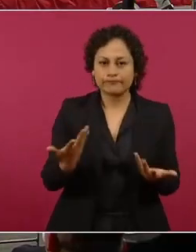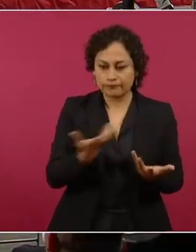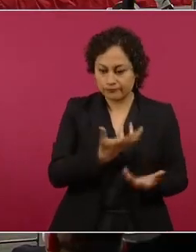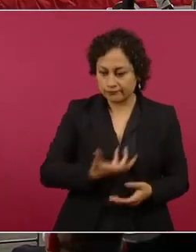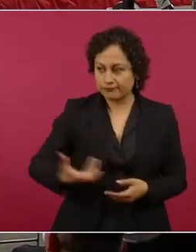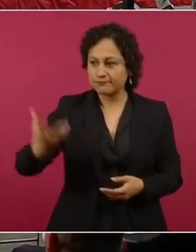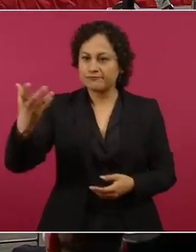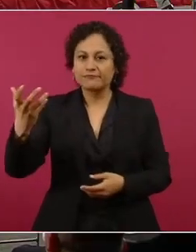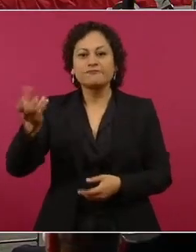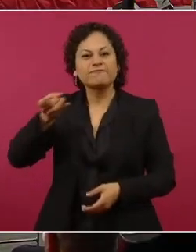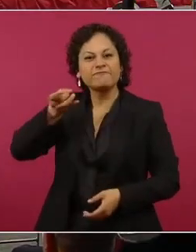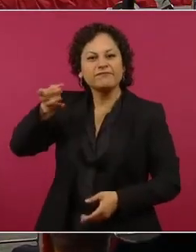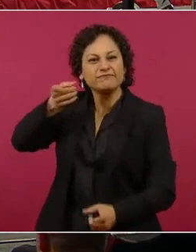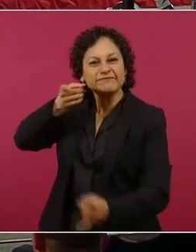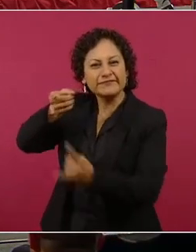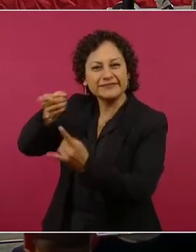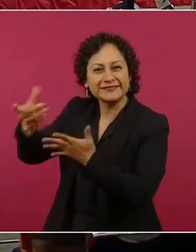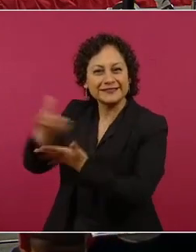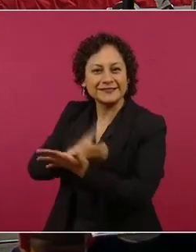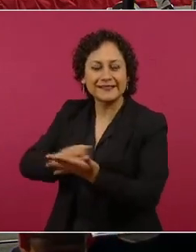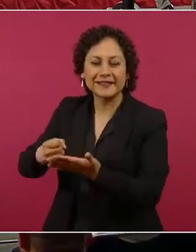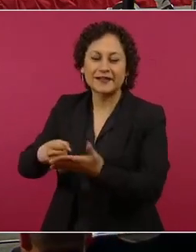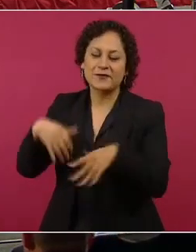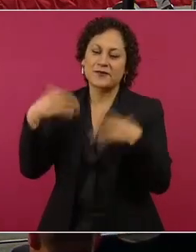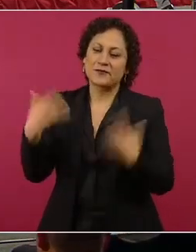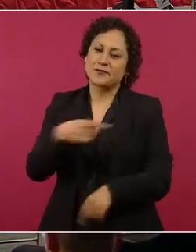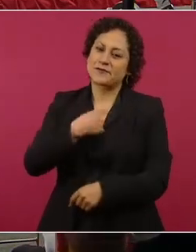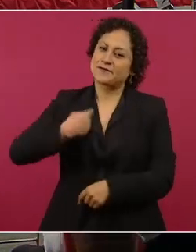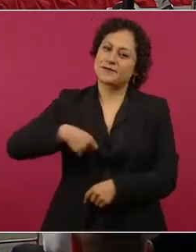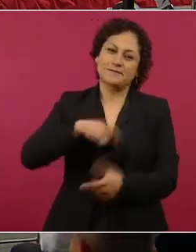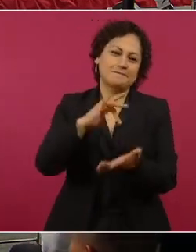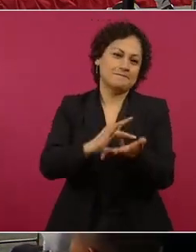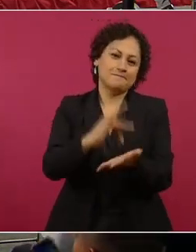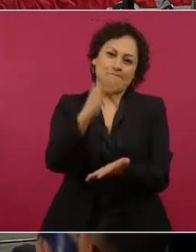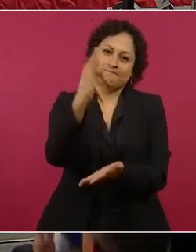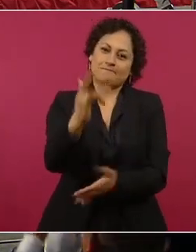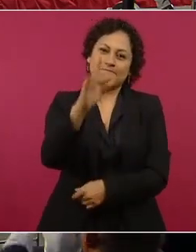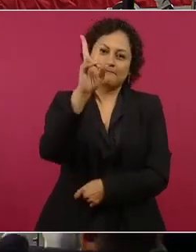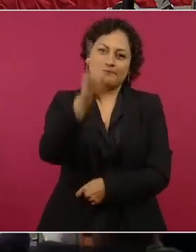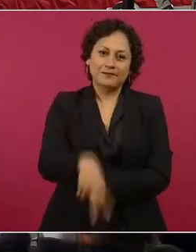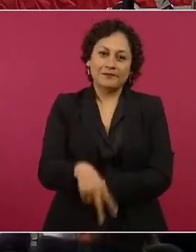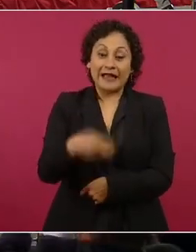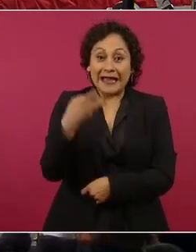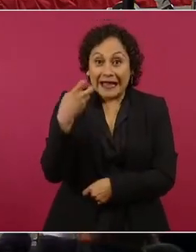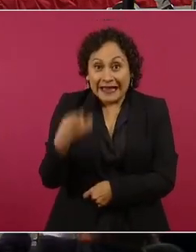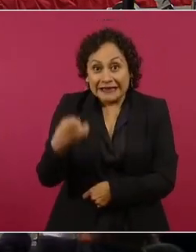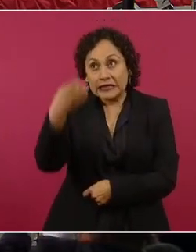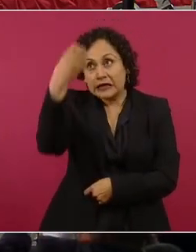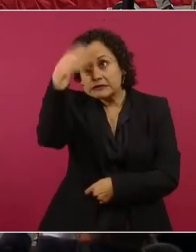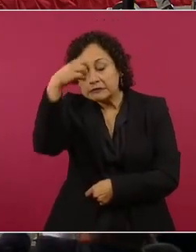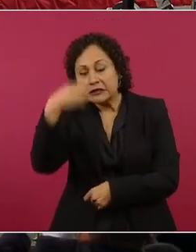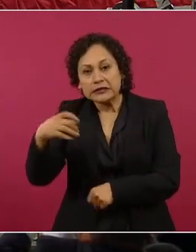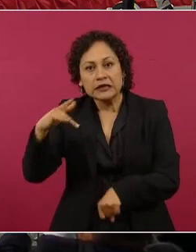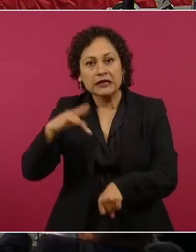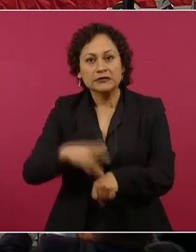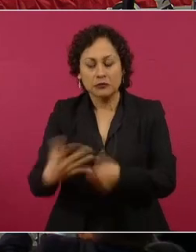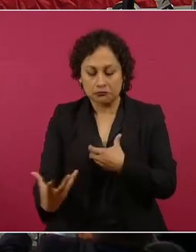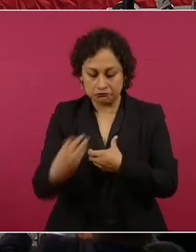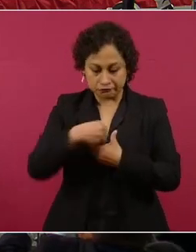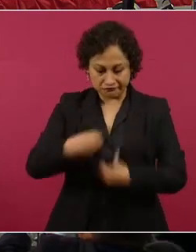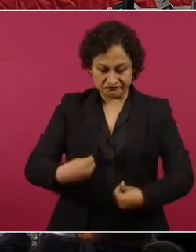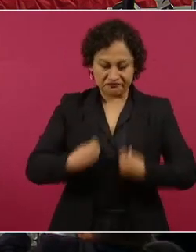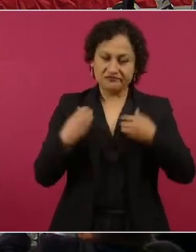campeones, estamos muy agradecidos. Esta experiencia nos cambió la vida. La verdad, nunca esperamos que esto fuera a pasar.